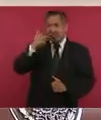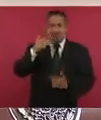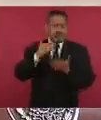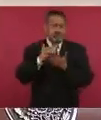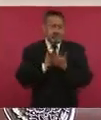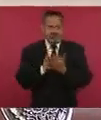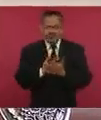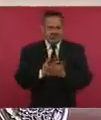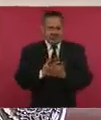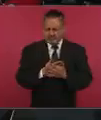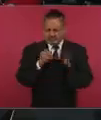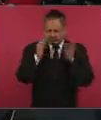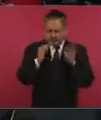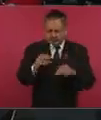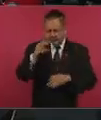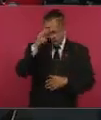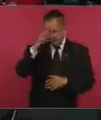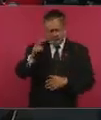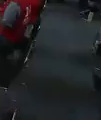menos que nadie.